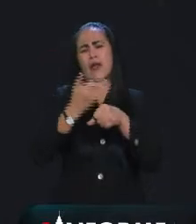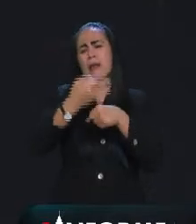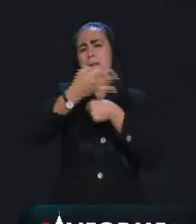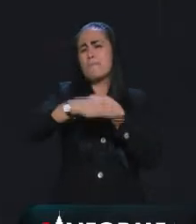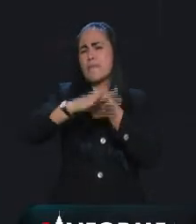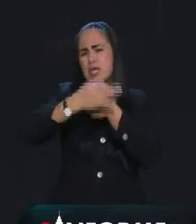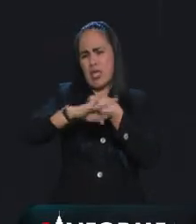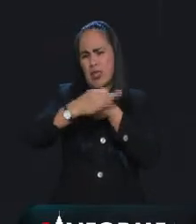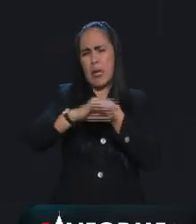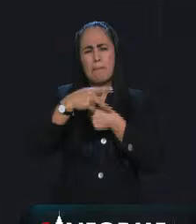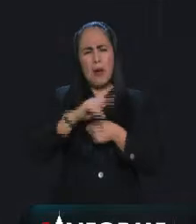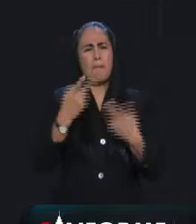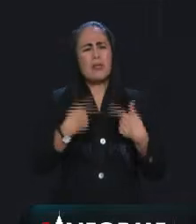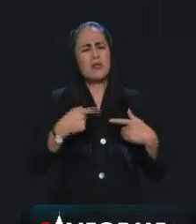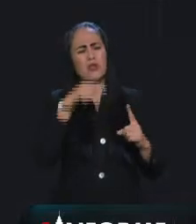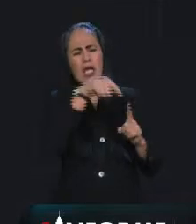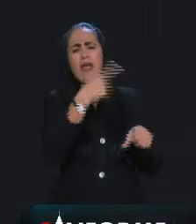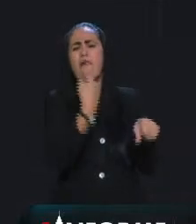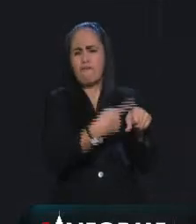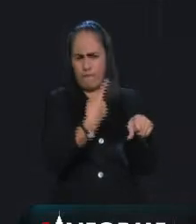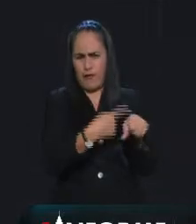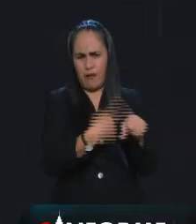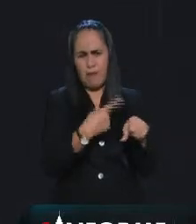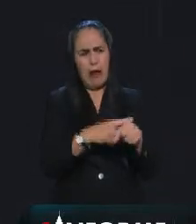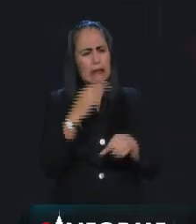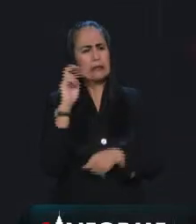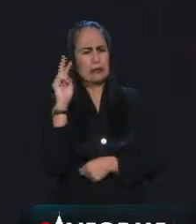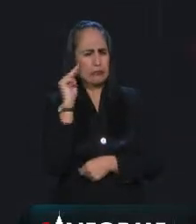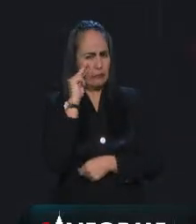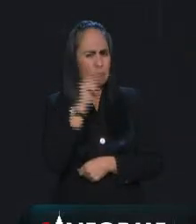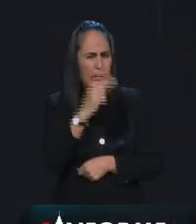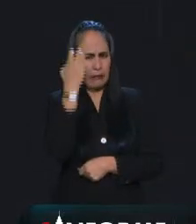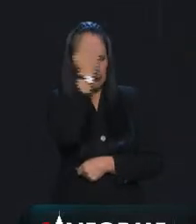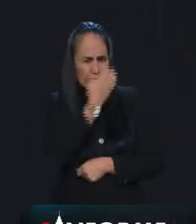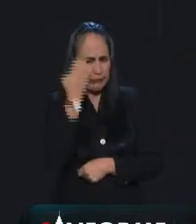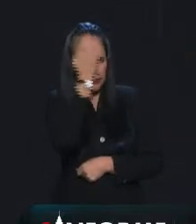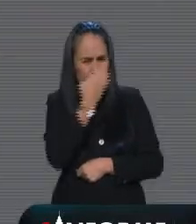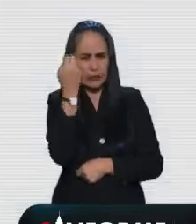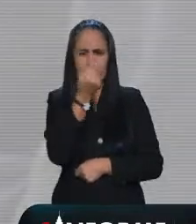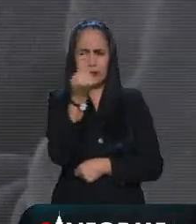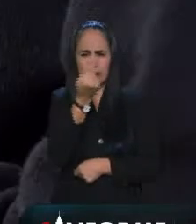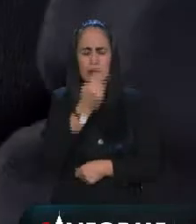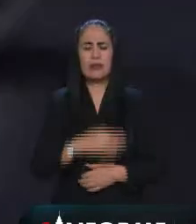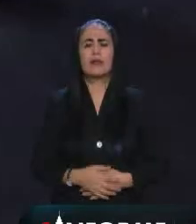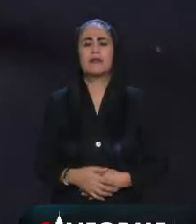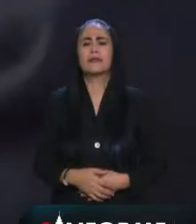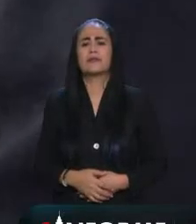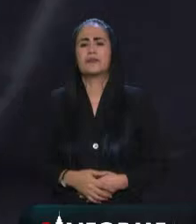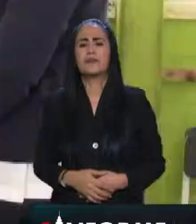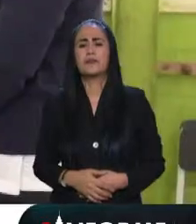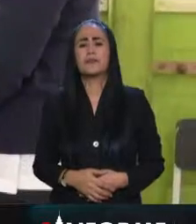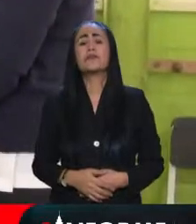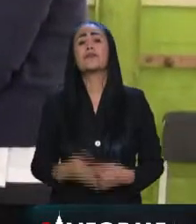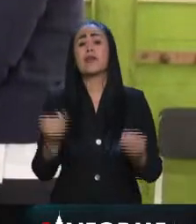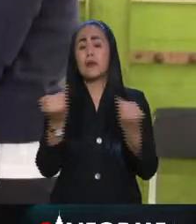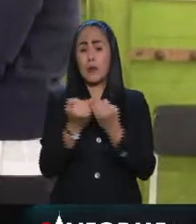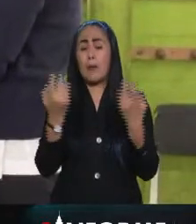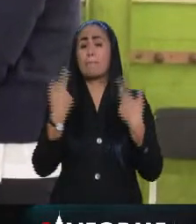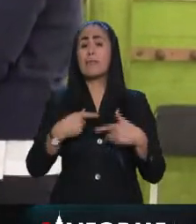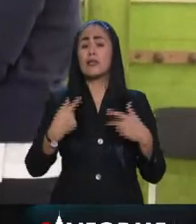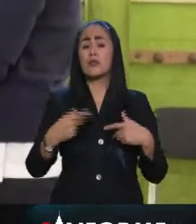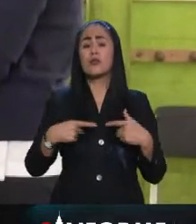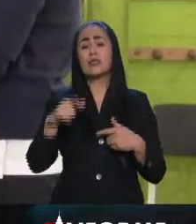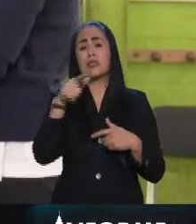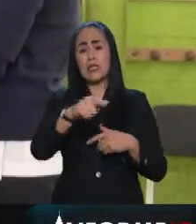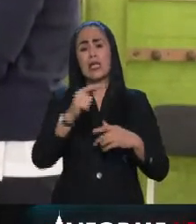observando a los pacientes y hay que continuar, como les dije una vez, hay que continuar secuenciando los casos de los pacientes que llegan a las